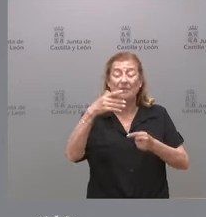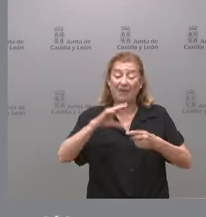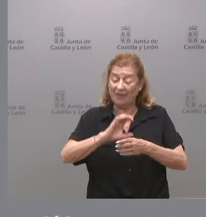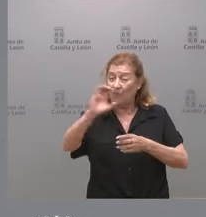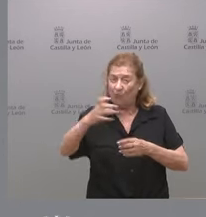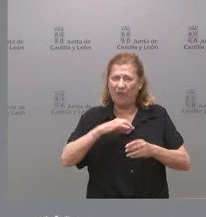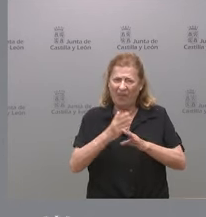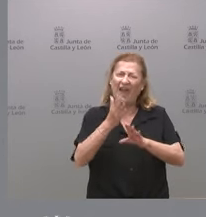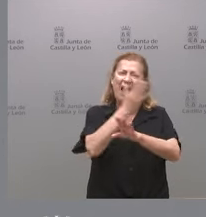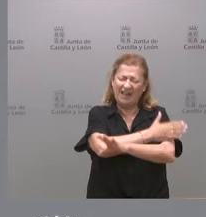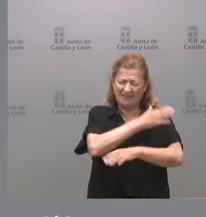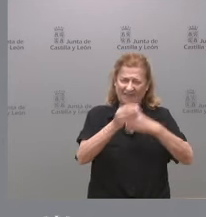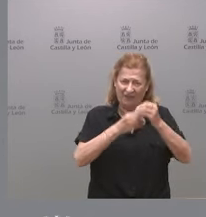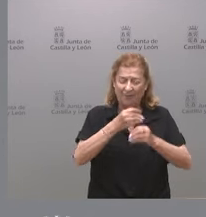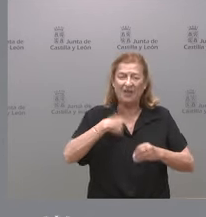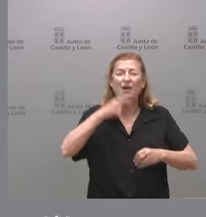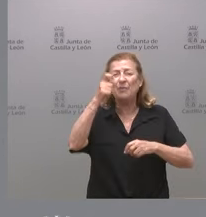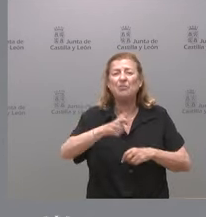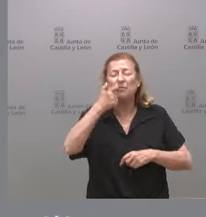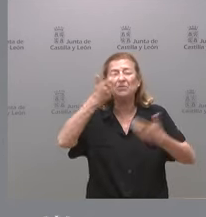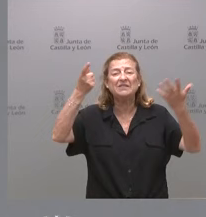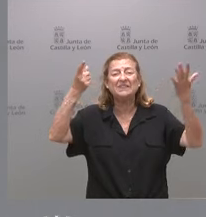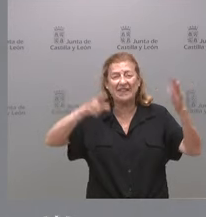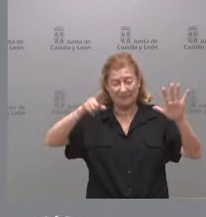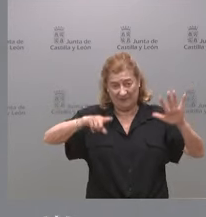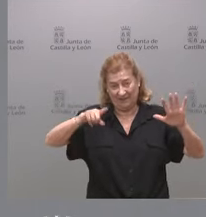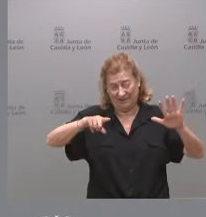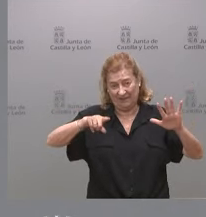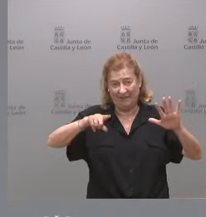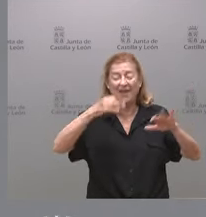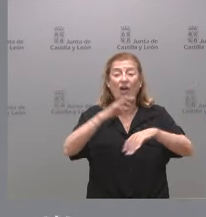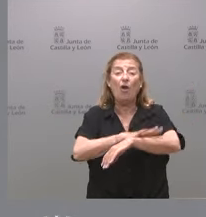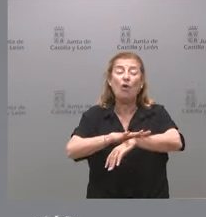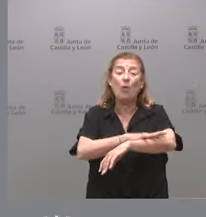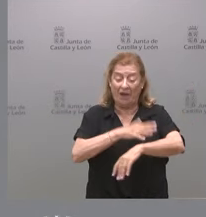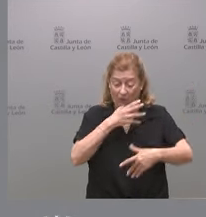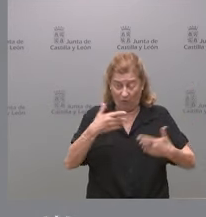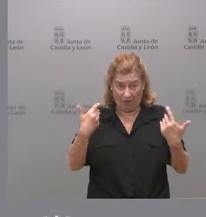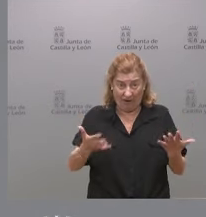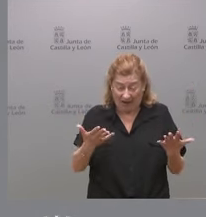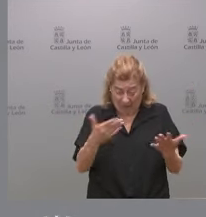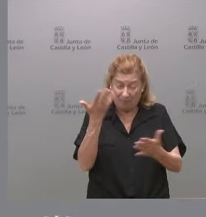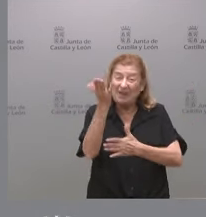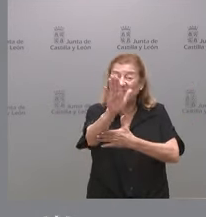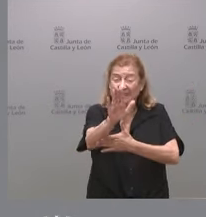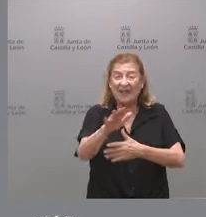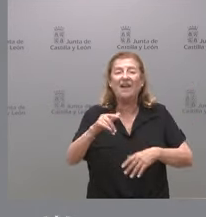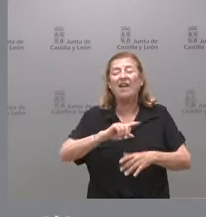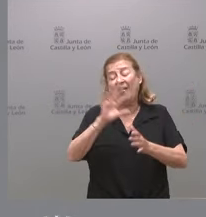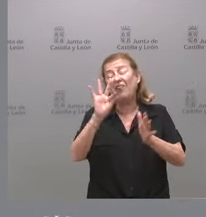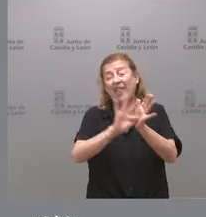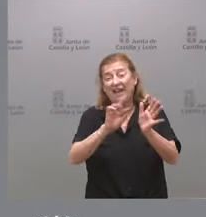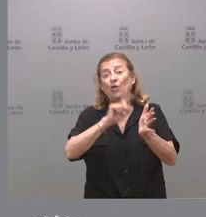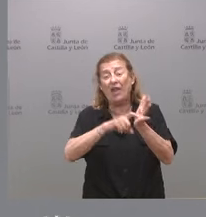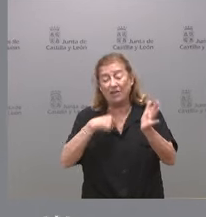y que hemos tardado seis meses en que el gobierno presente el decreto ley que nosotros hemos